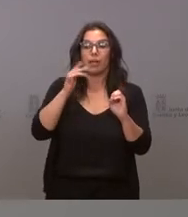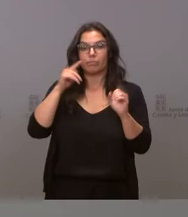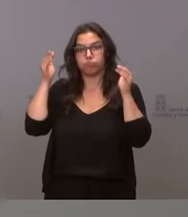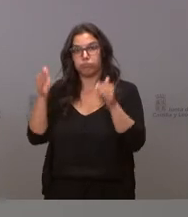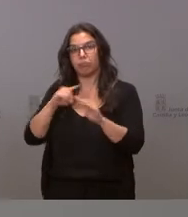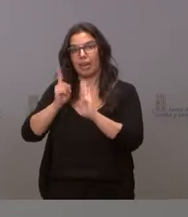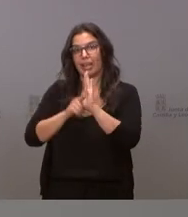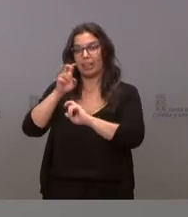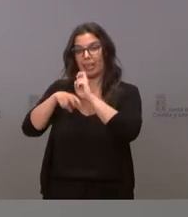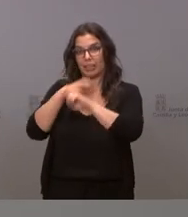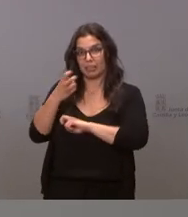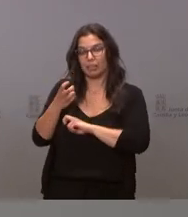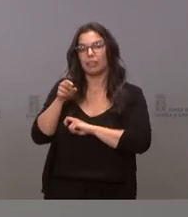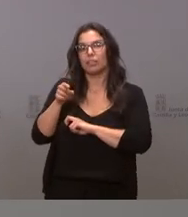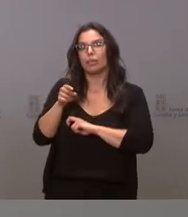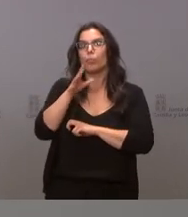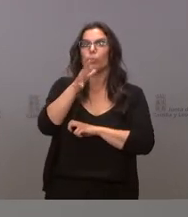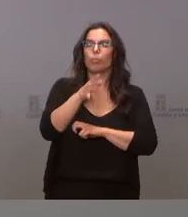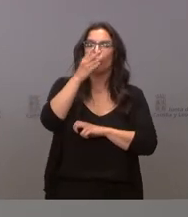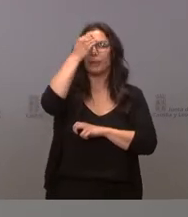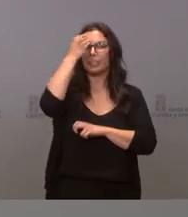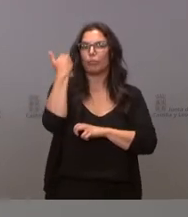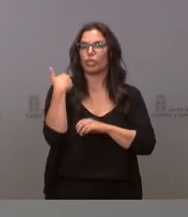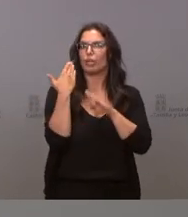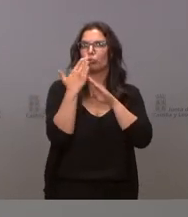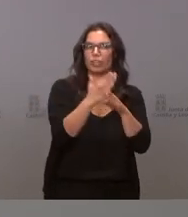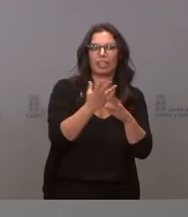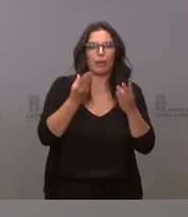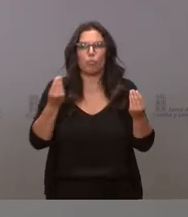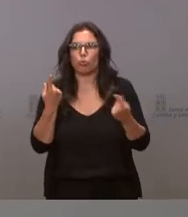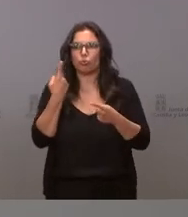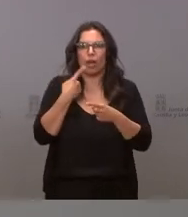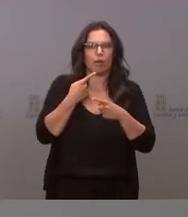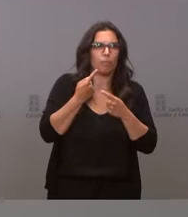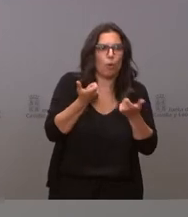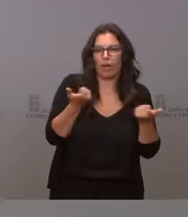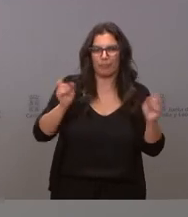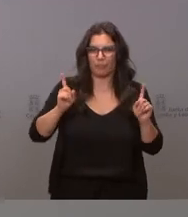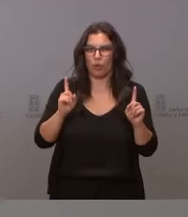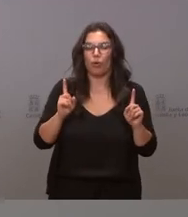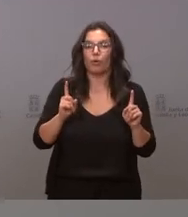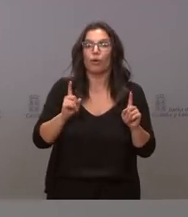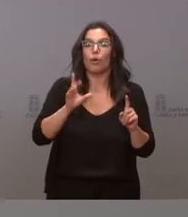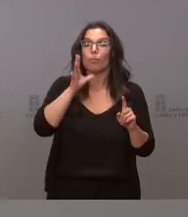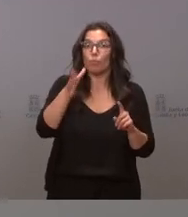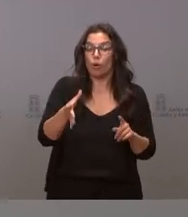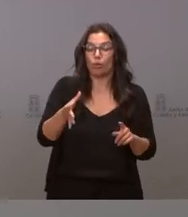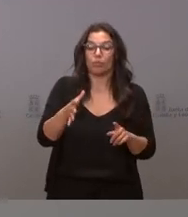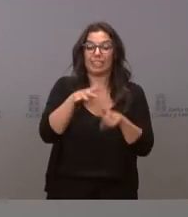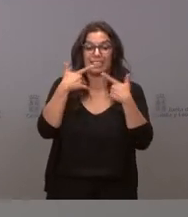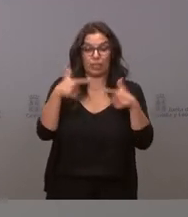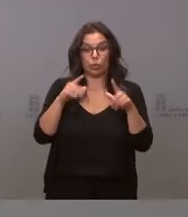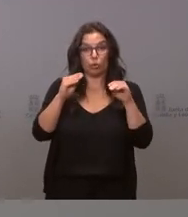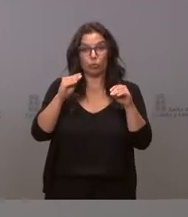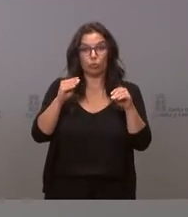no viene motivado por el hecho de que creamos que son muchas o pocas las que existen en la actualidad sino que la realidad del sector